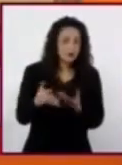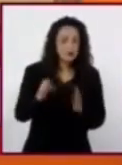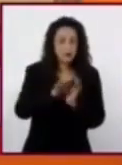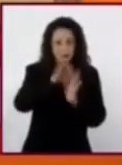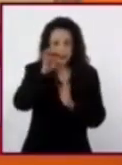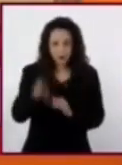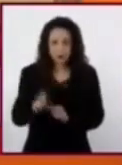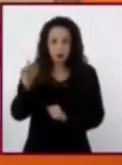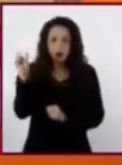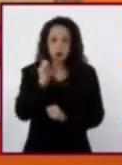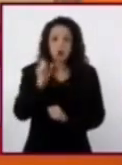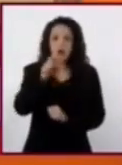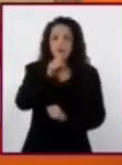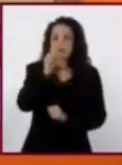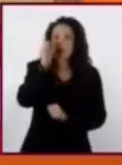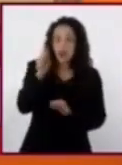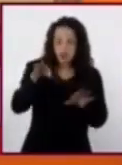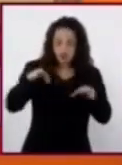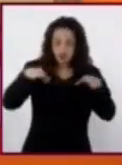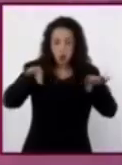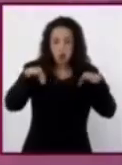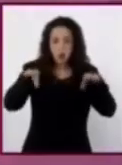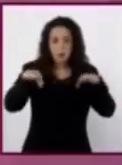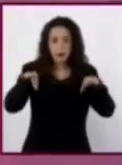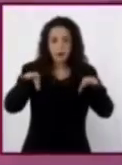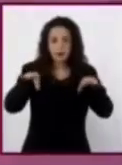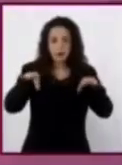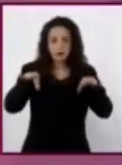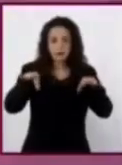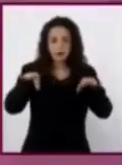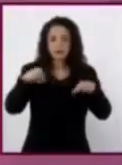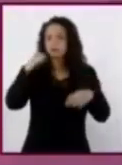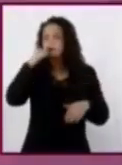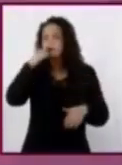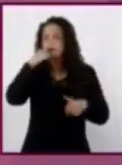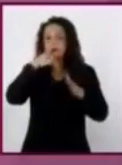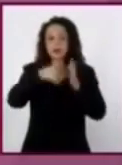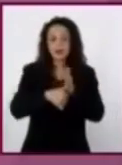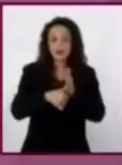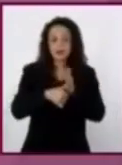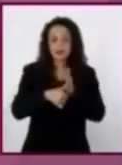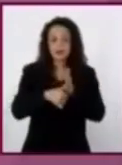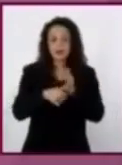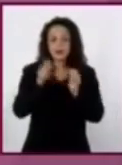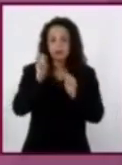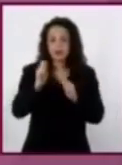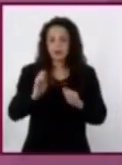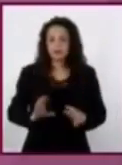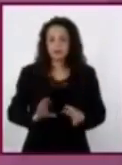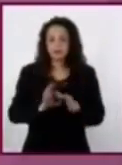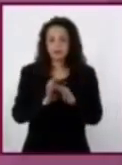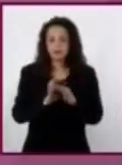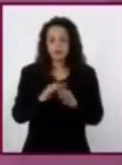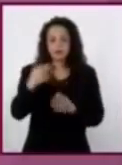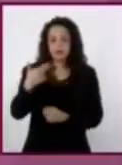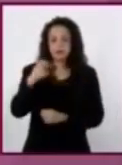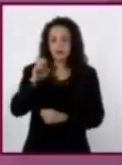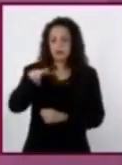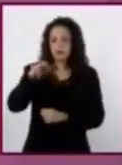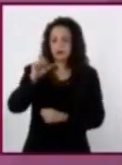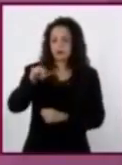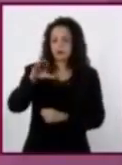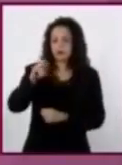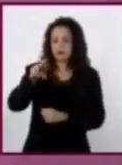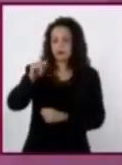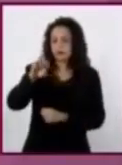se trata de un documento como la carta de relación de Hernán Cortés, el historiador